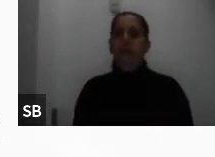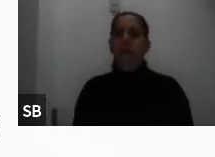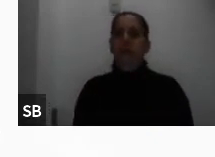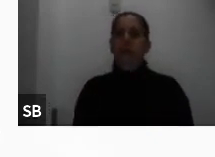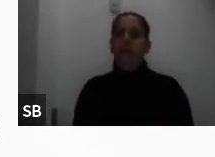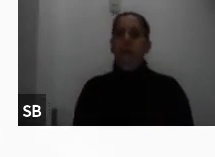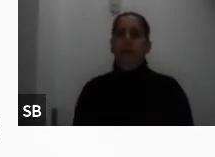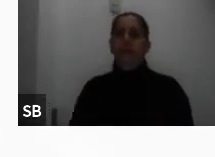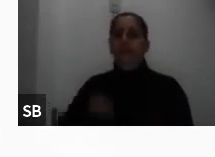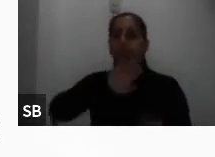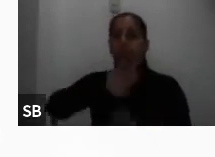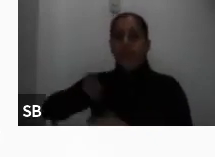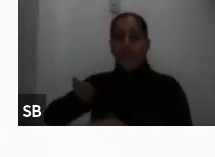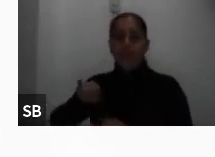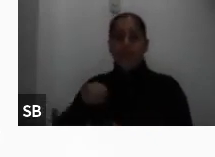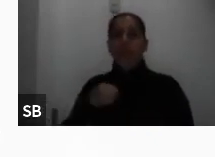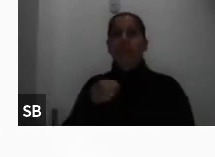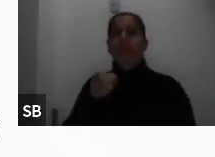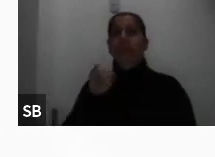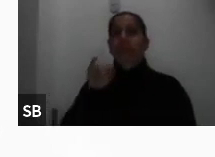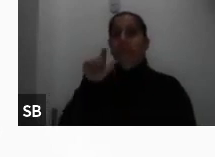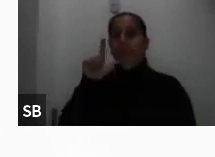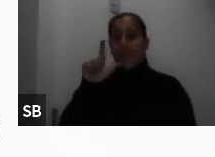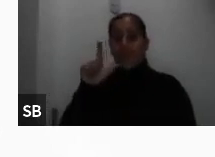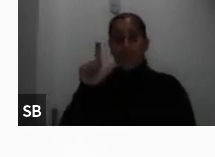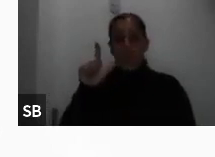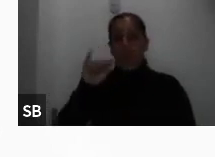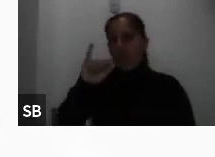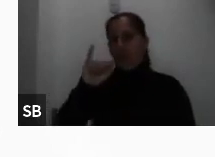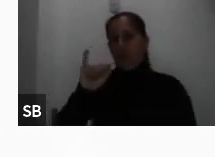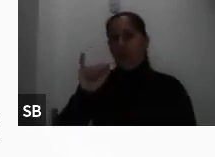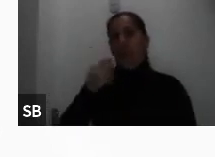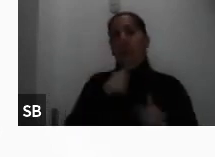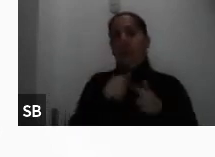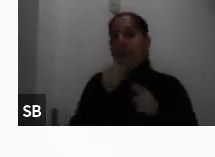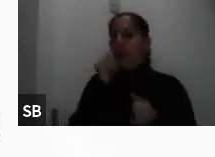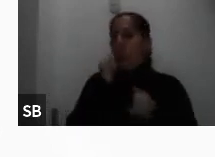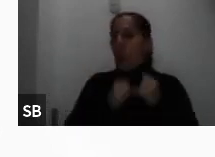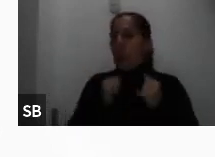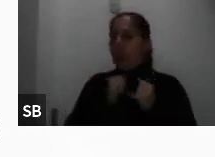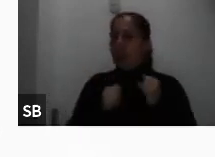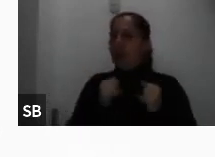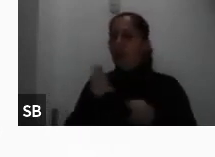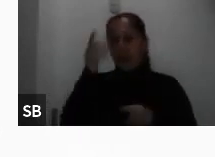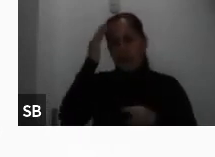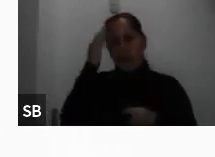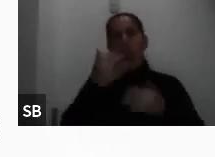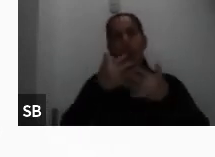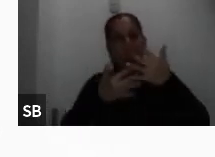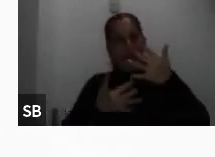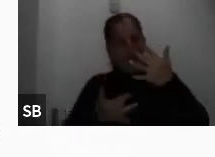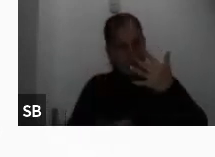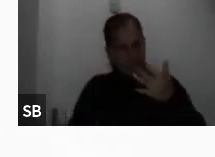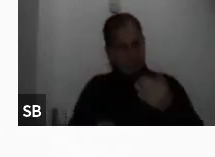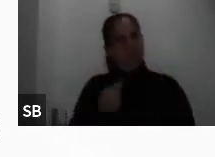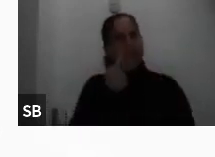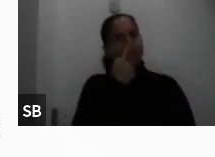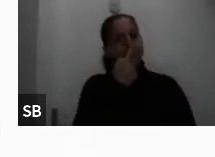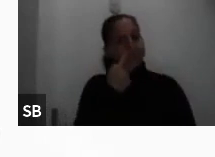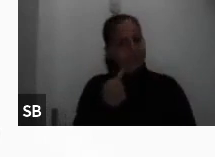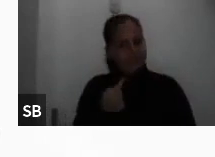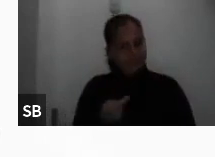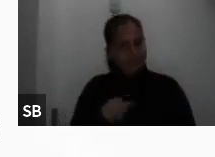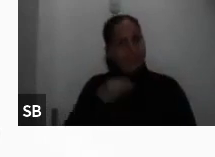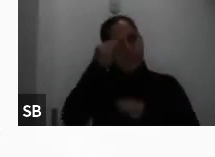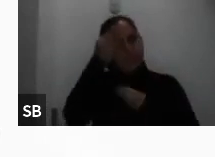esta es la última sección del formulario si bien son como varias como les dije cada una de ellas tiene